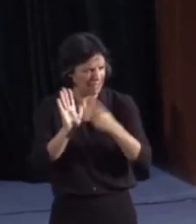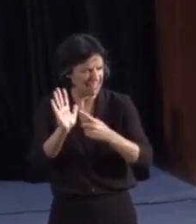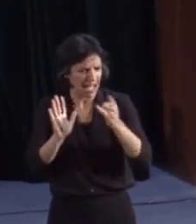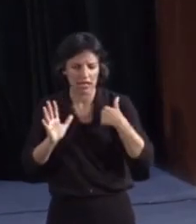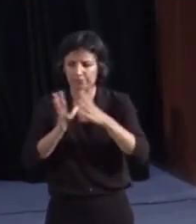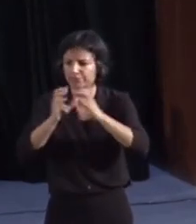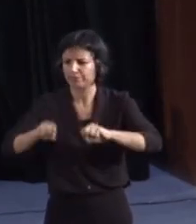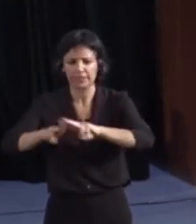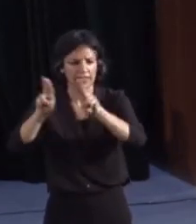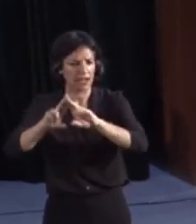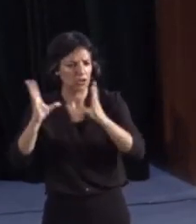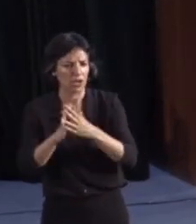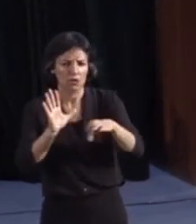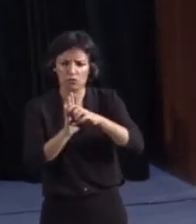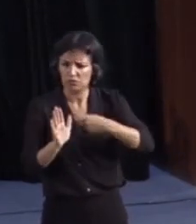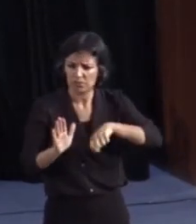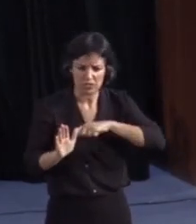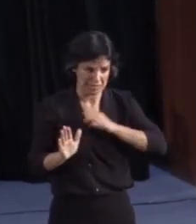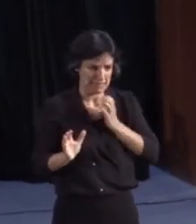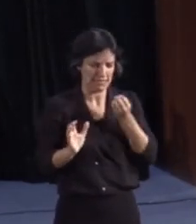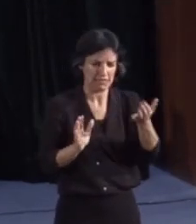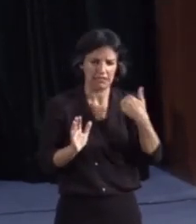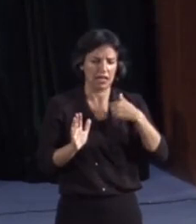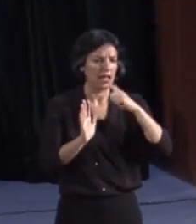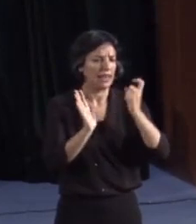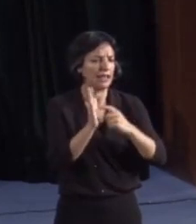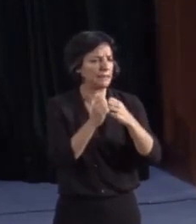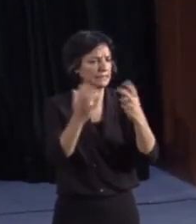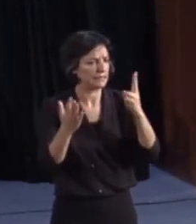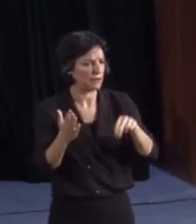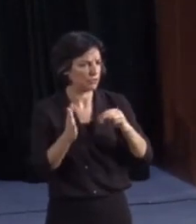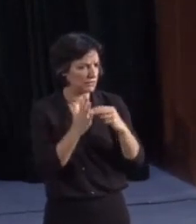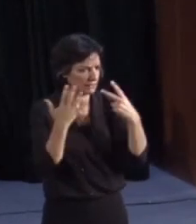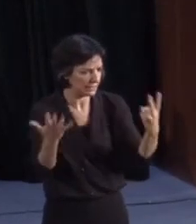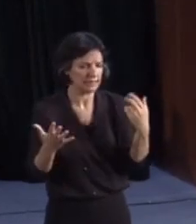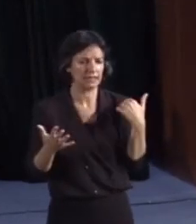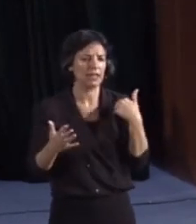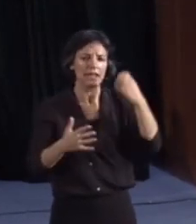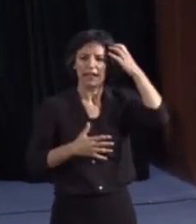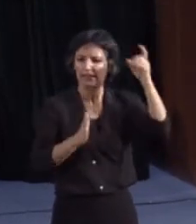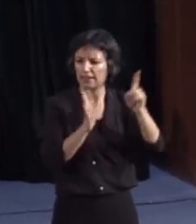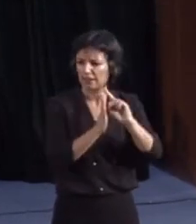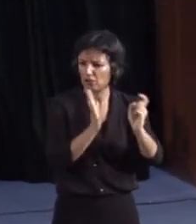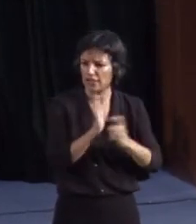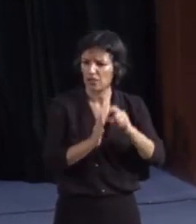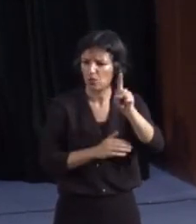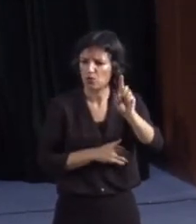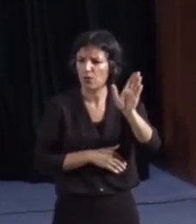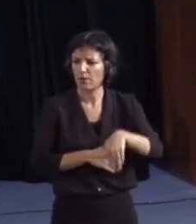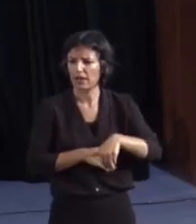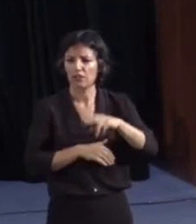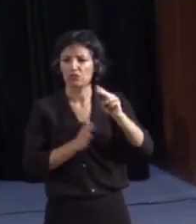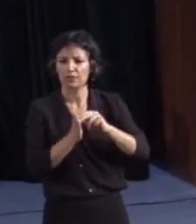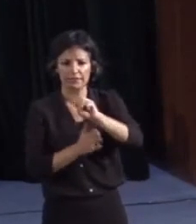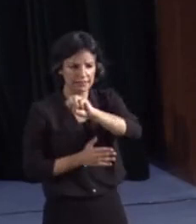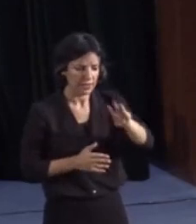española, aquí se ha mencionado todo esto, las leyes, la Ley 27 barra 2007, Real Decreto Legislativo 1 barra